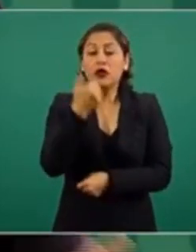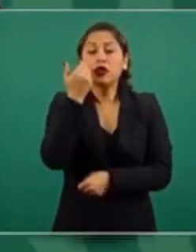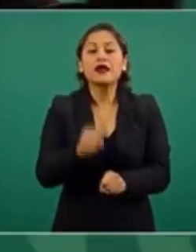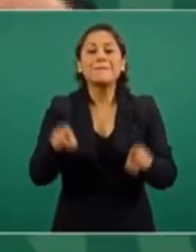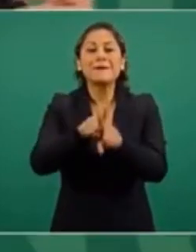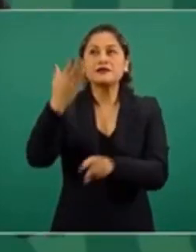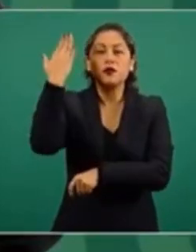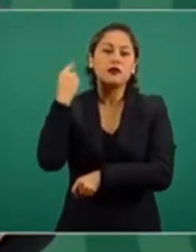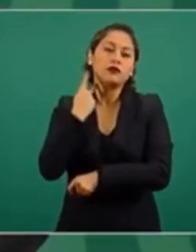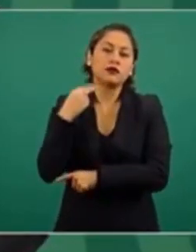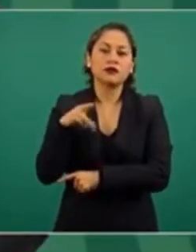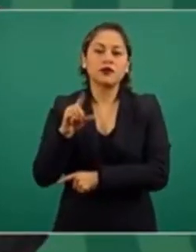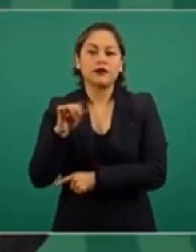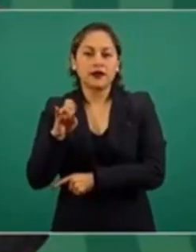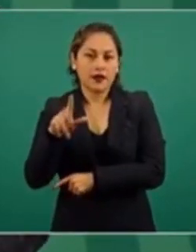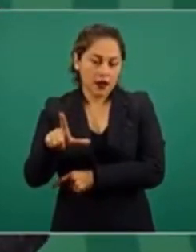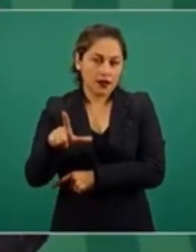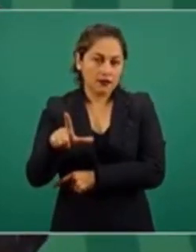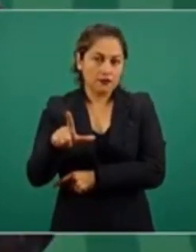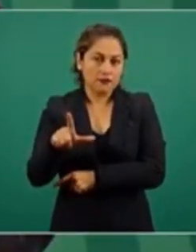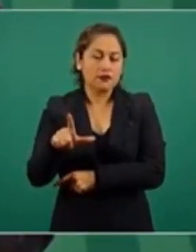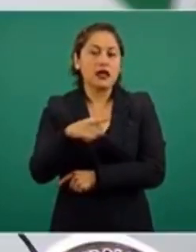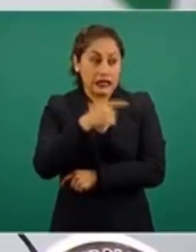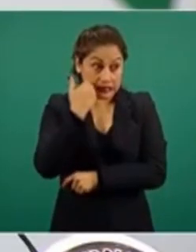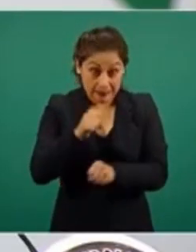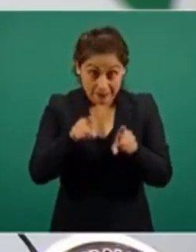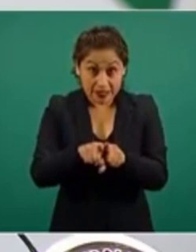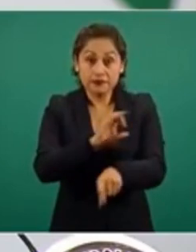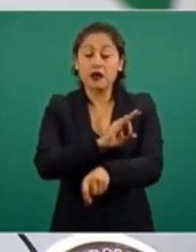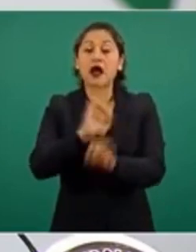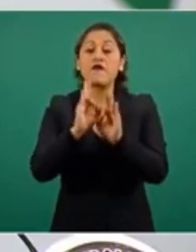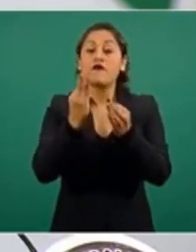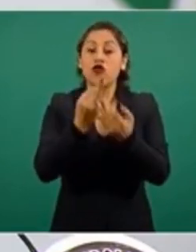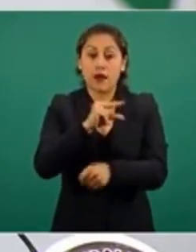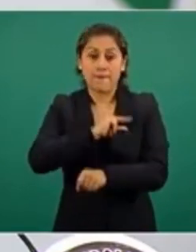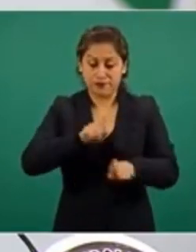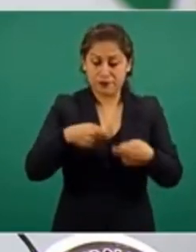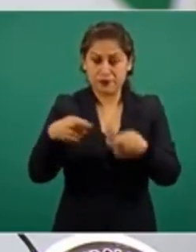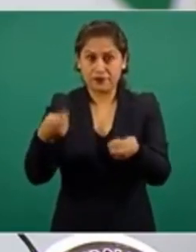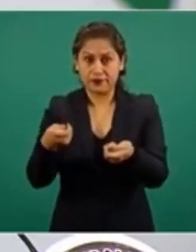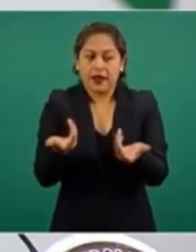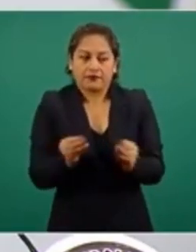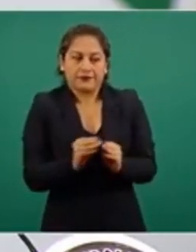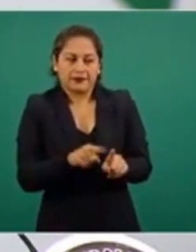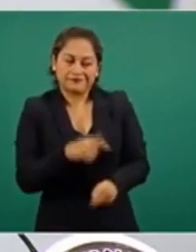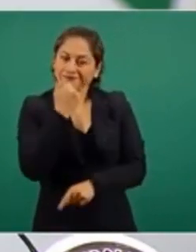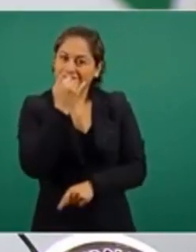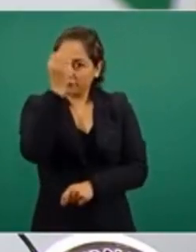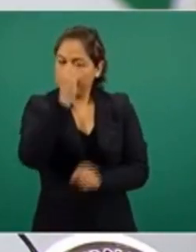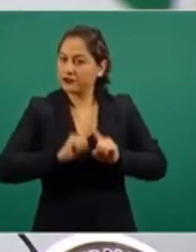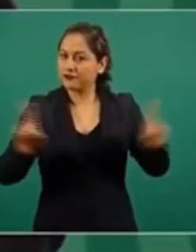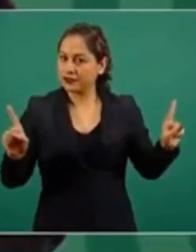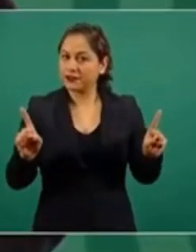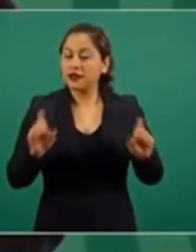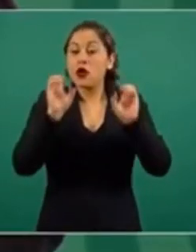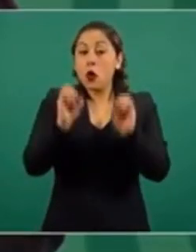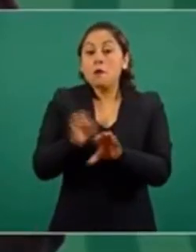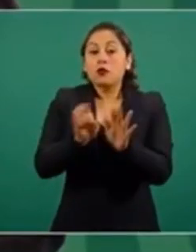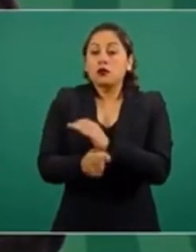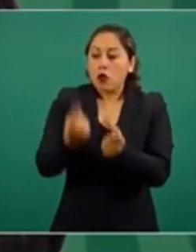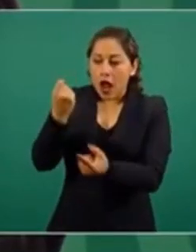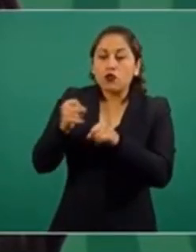neoliberal, que continúe la política privatizadora, pues ahí sí. Con ellos sí tenemos diferencia. O con medios de información, también